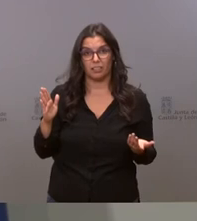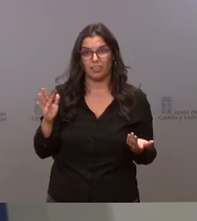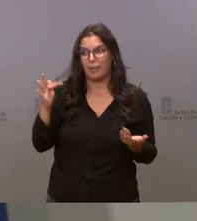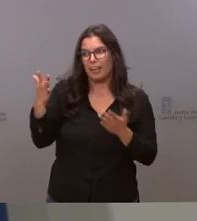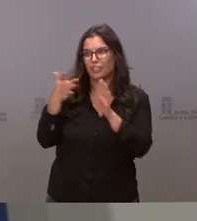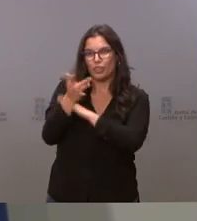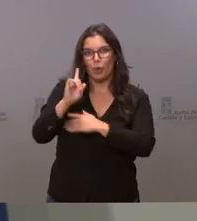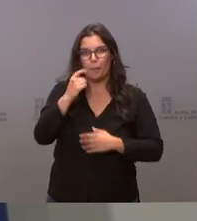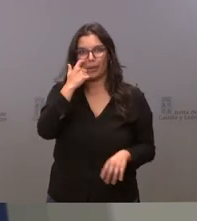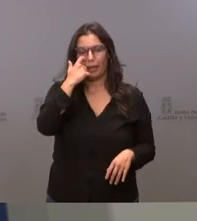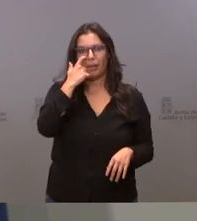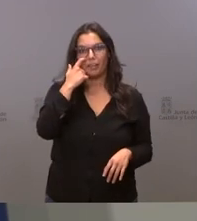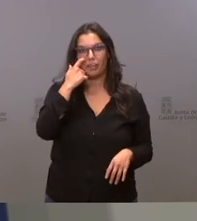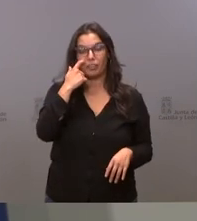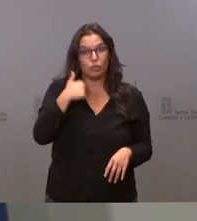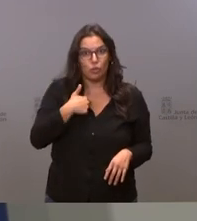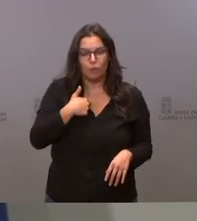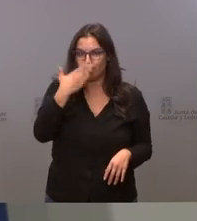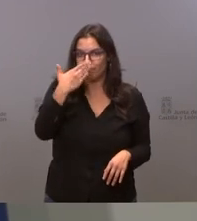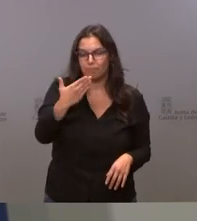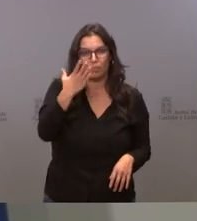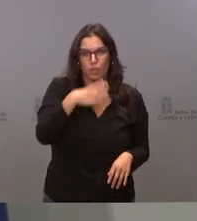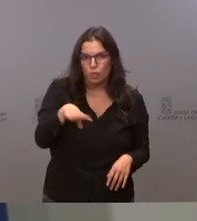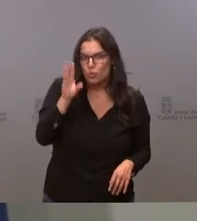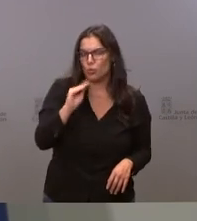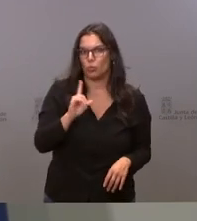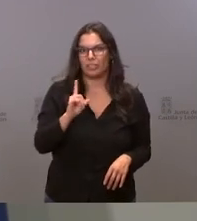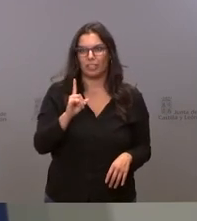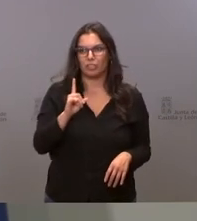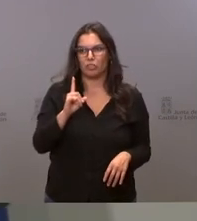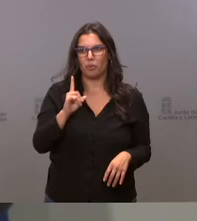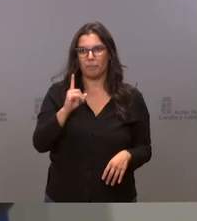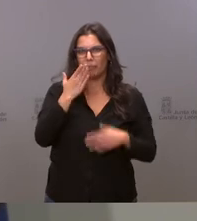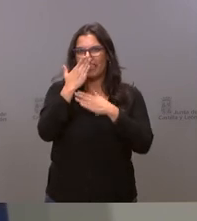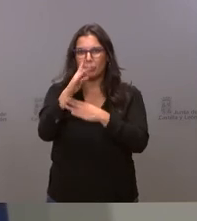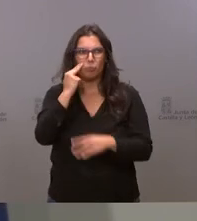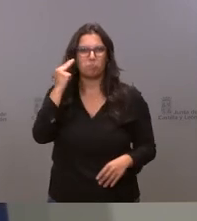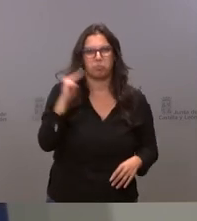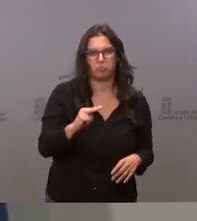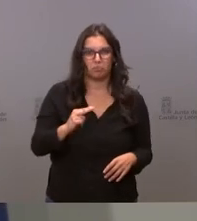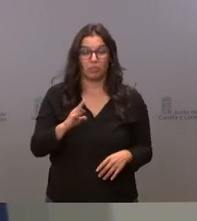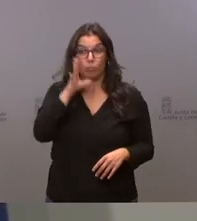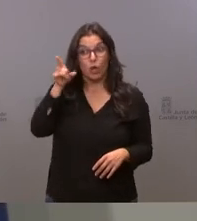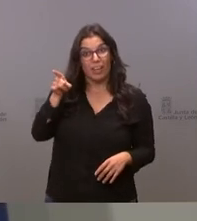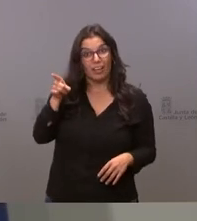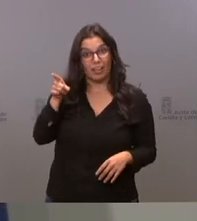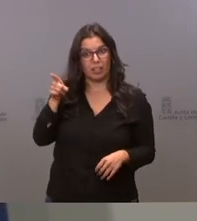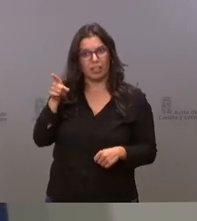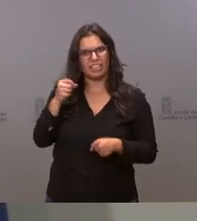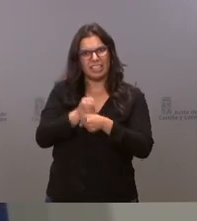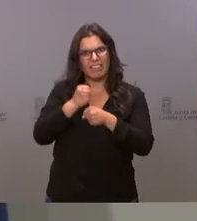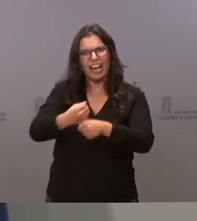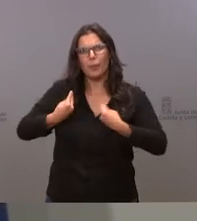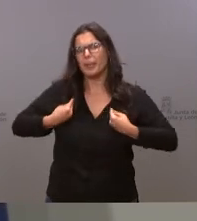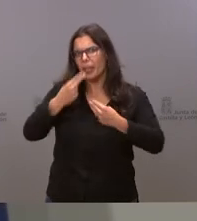explicar yo no entiendo de verdad la cobardía de quien dedicándose a la vida pública es